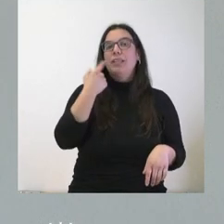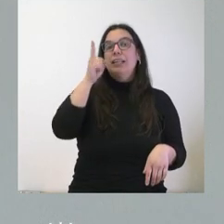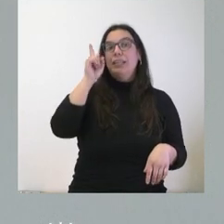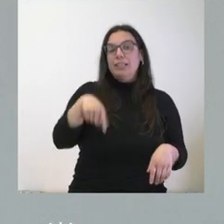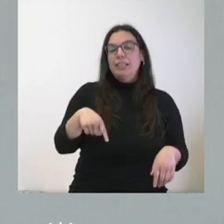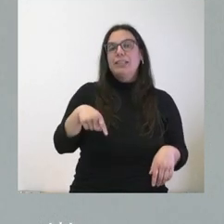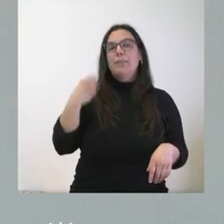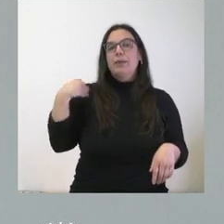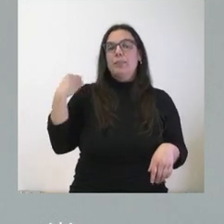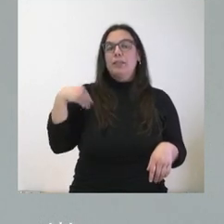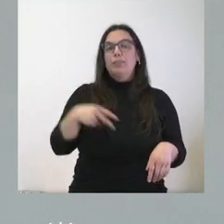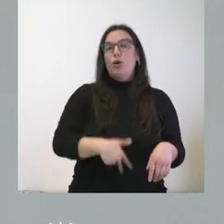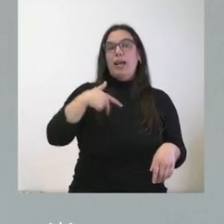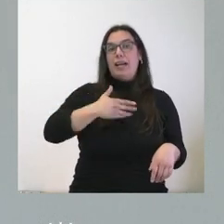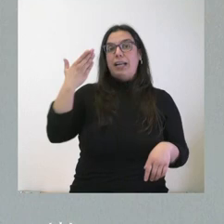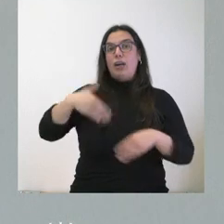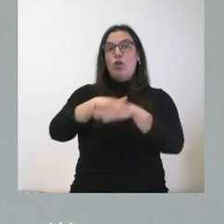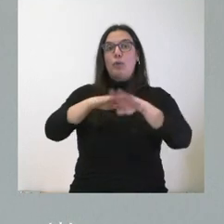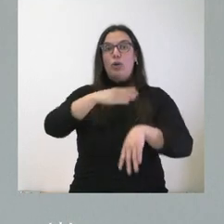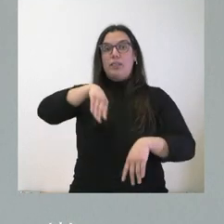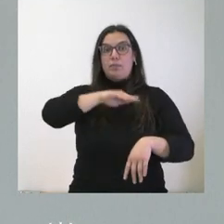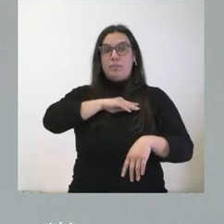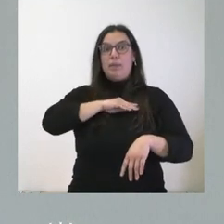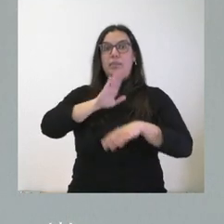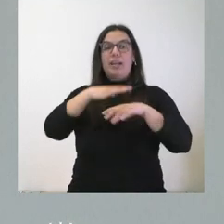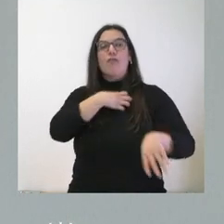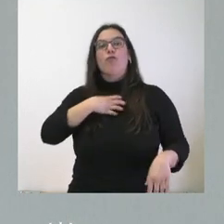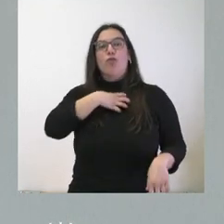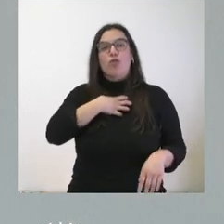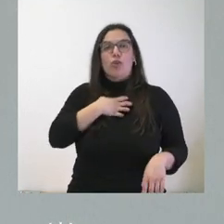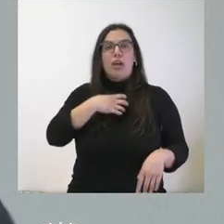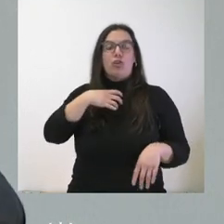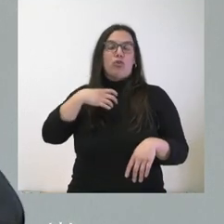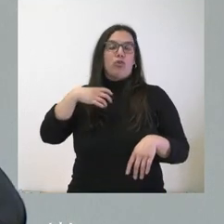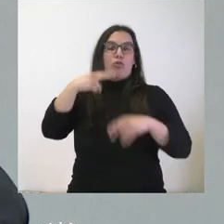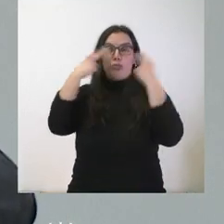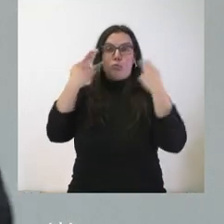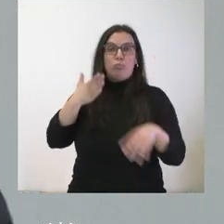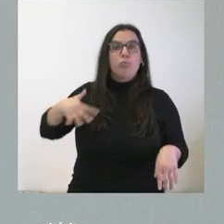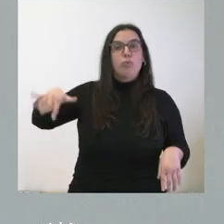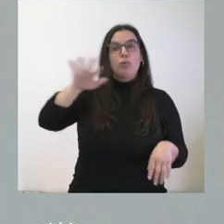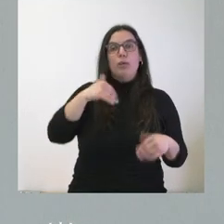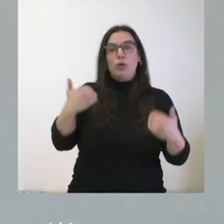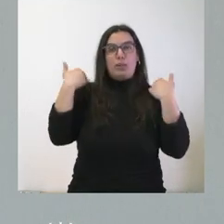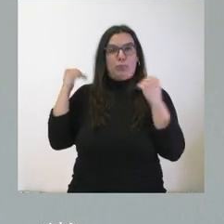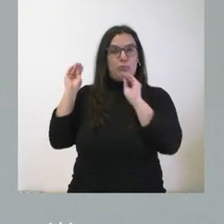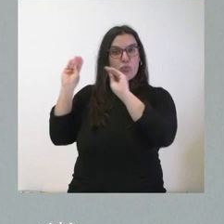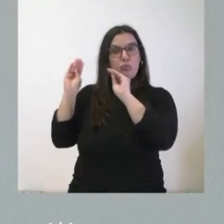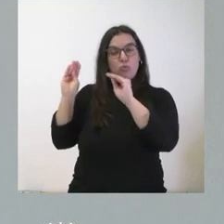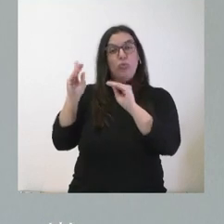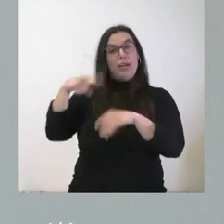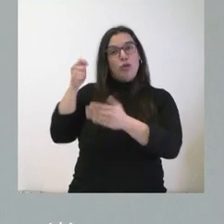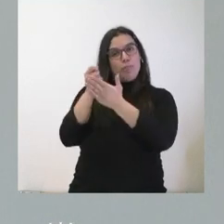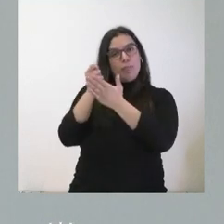de la establecida con carácter general por el Gobierno de España para los funcionarios y empleados públicos a cargo de la Administración del Estado, que es de 19